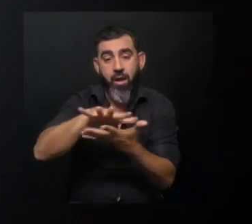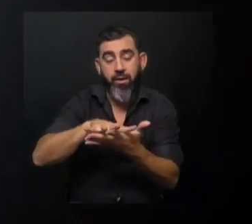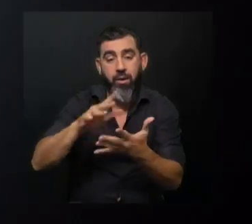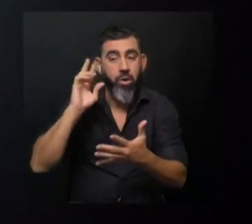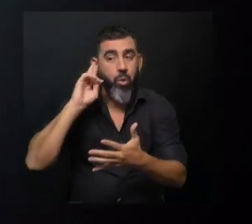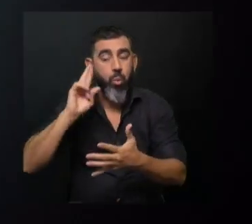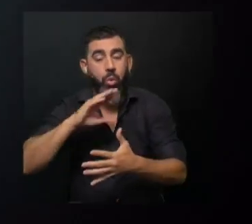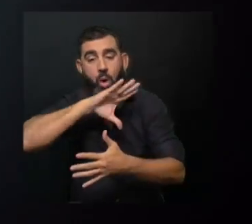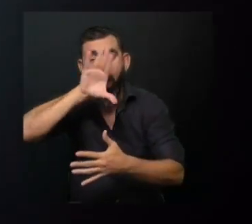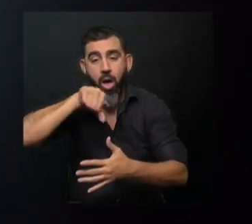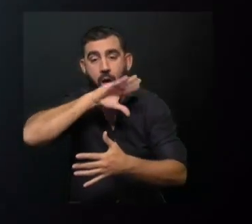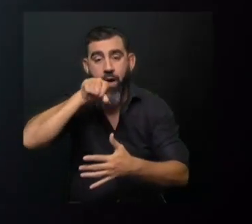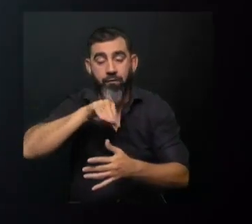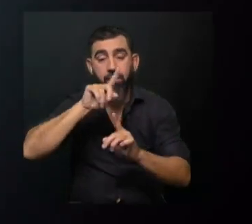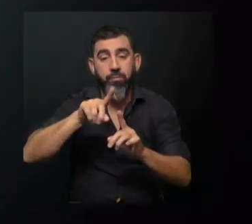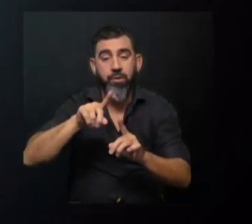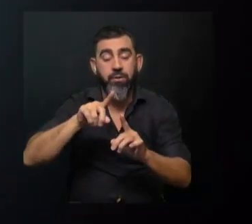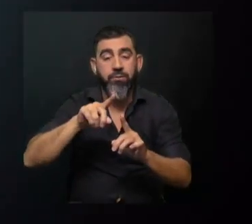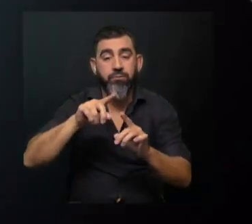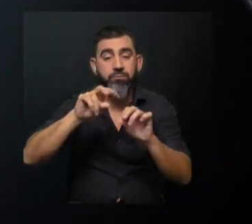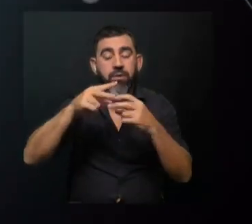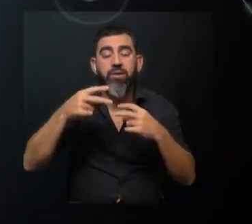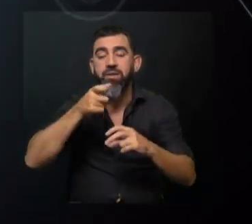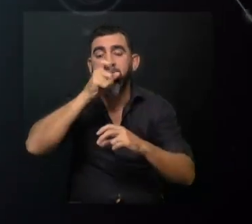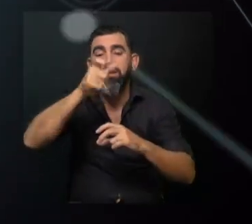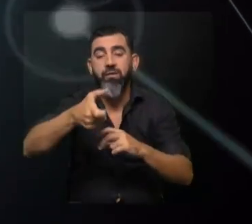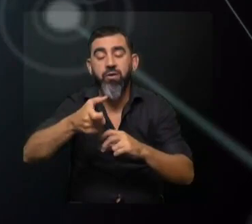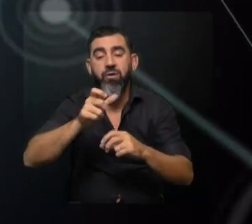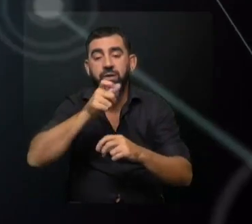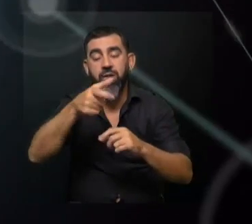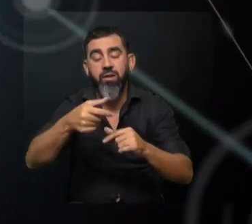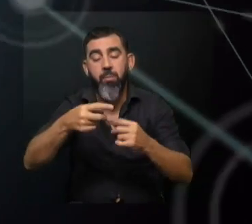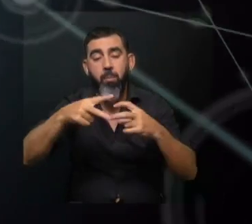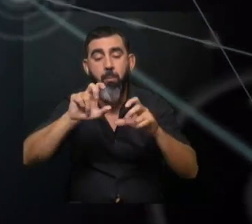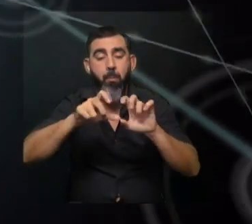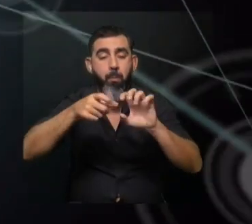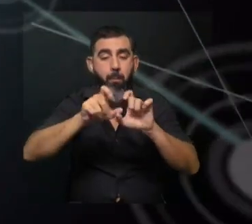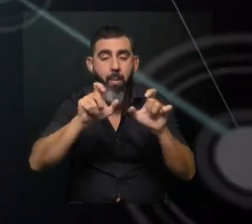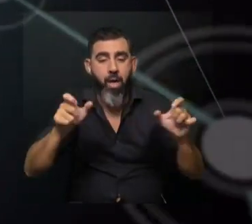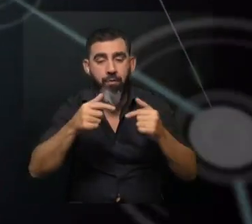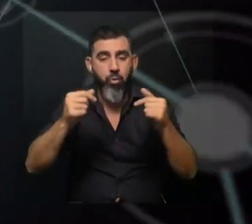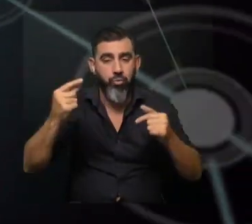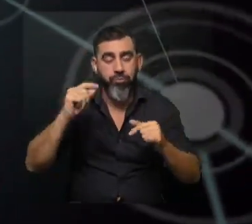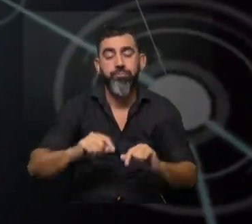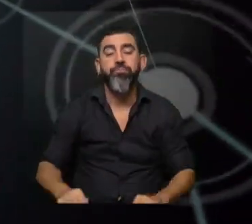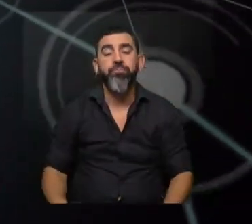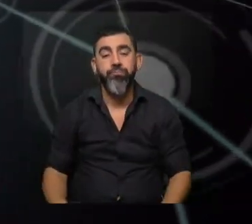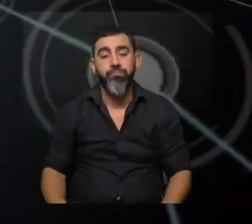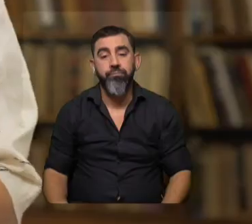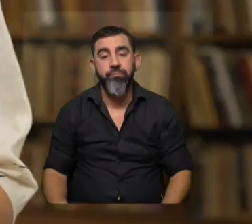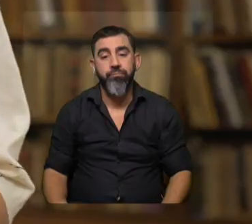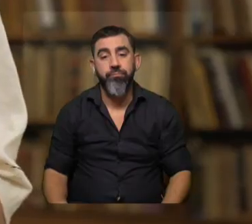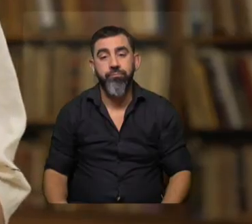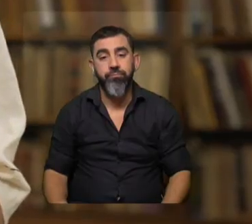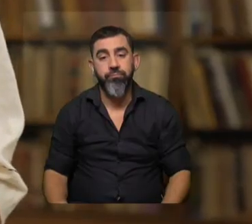el sonido del habla, como la fonología, y la semántica, que es el significado que está representado en toda la corteza cerebral. Y ahí vemos un poco